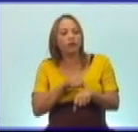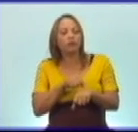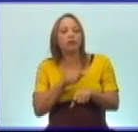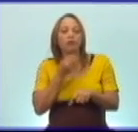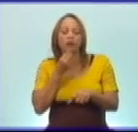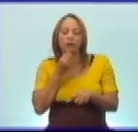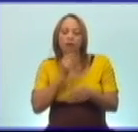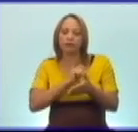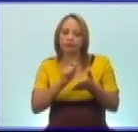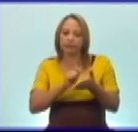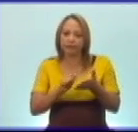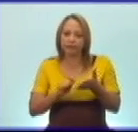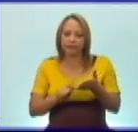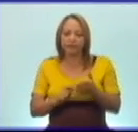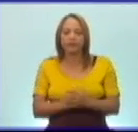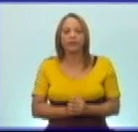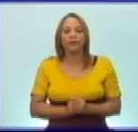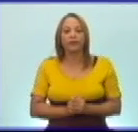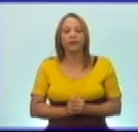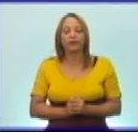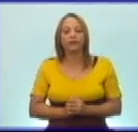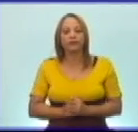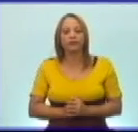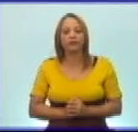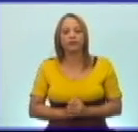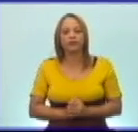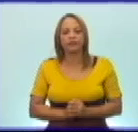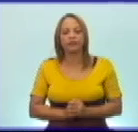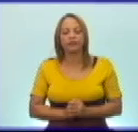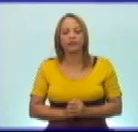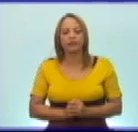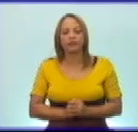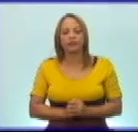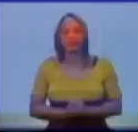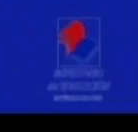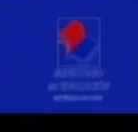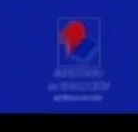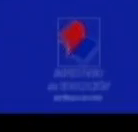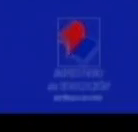tiempo también para que copies y poder analizarlas.